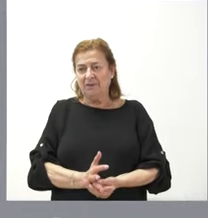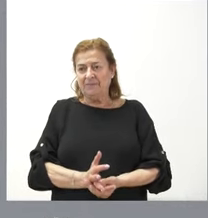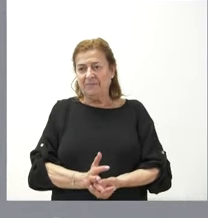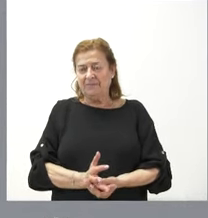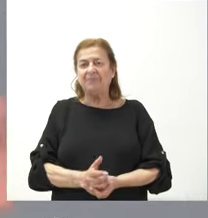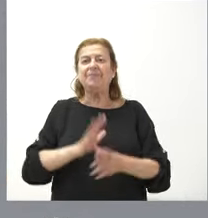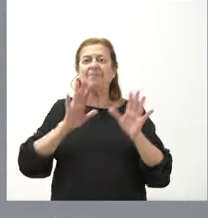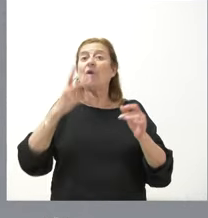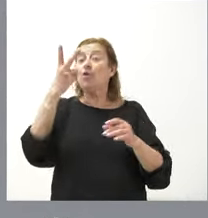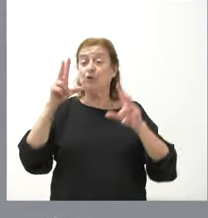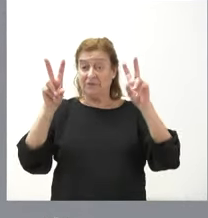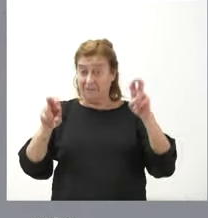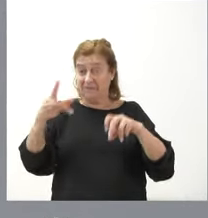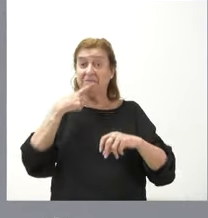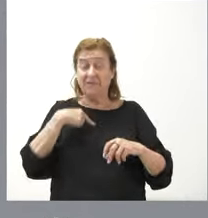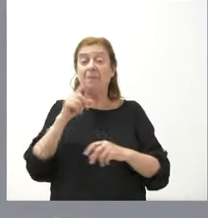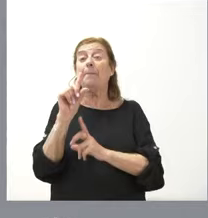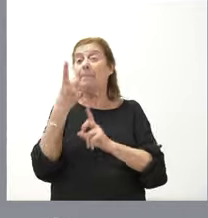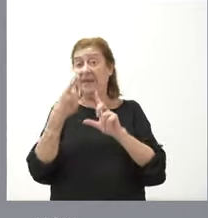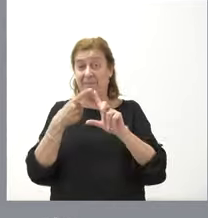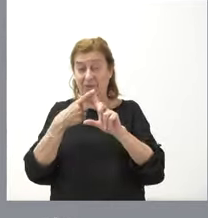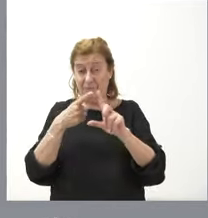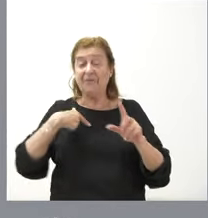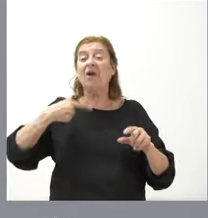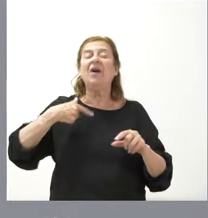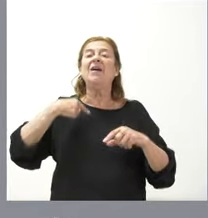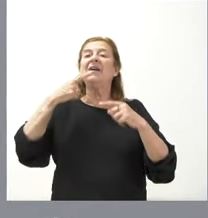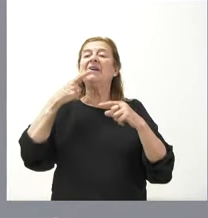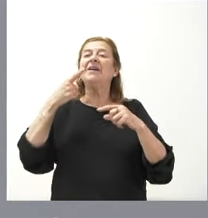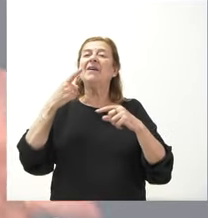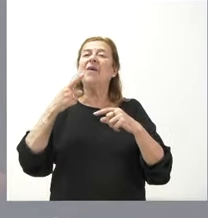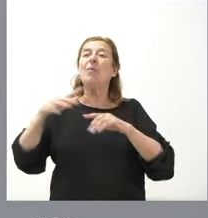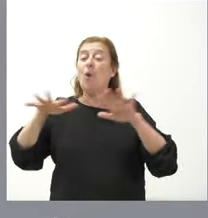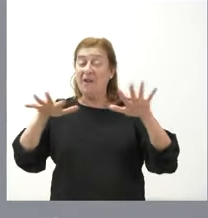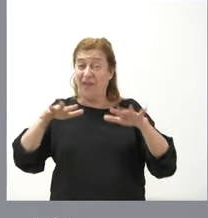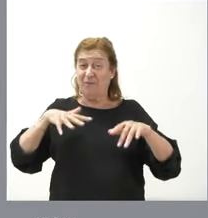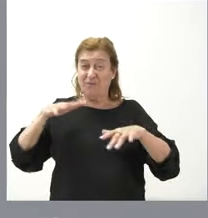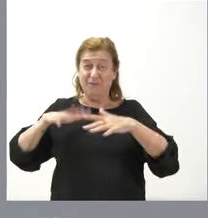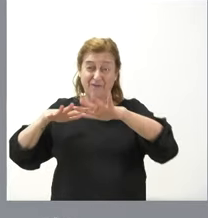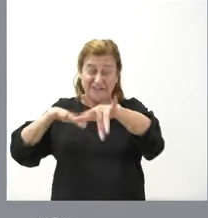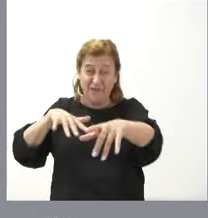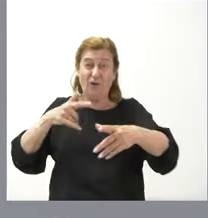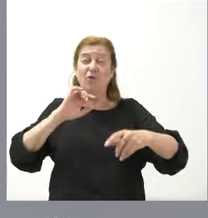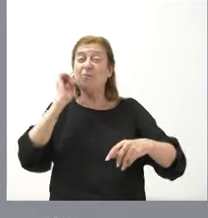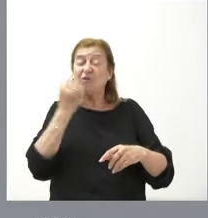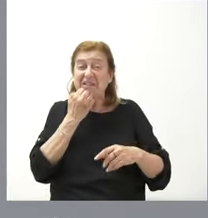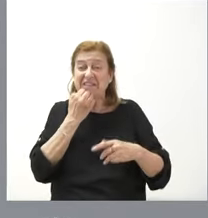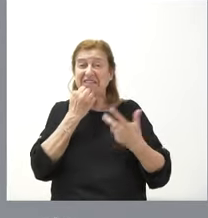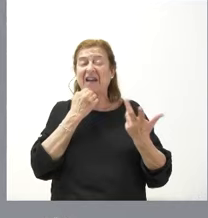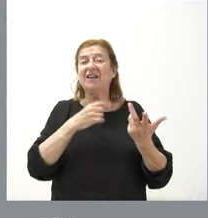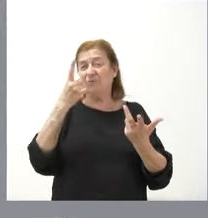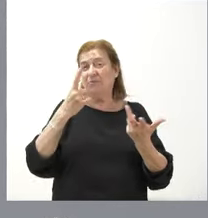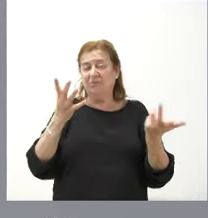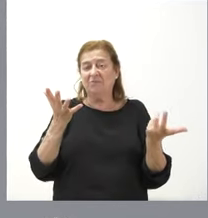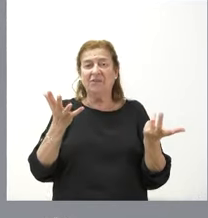pues las dos cuestiones que usted plantea en primer lugar nuestra posición sobre esas movilizaciones esas protestas es una posición de